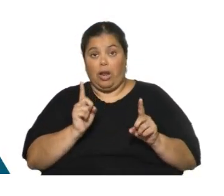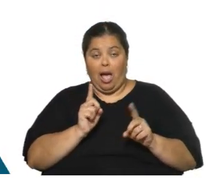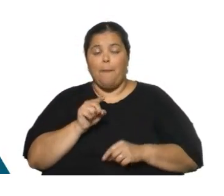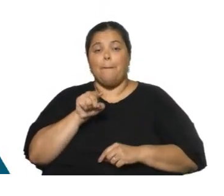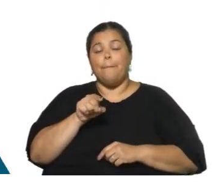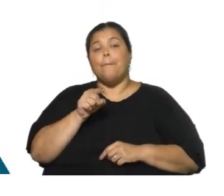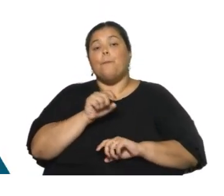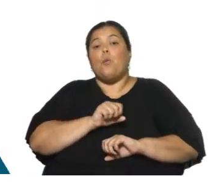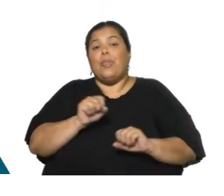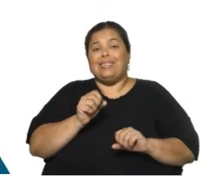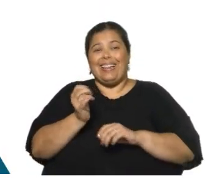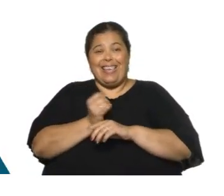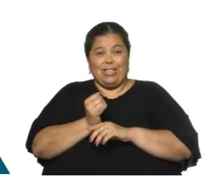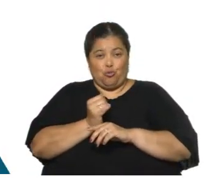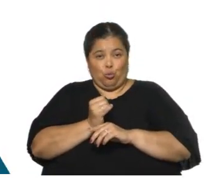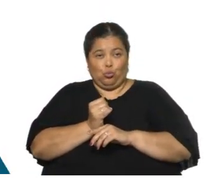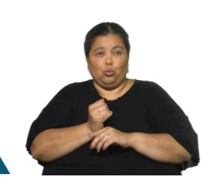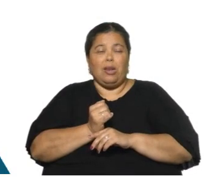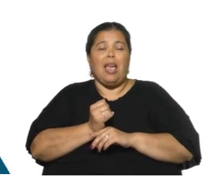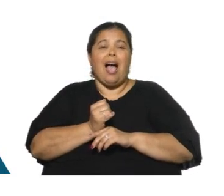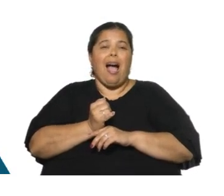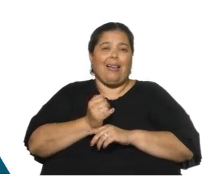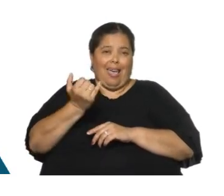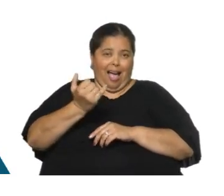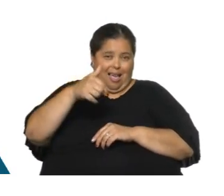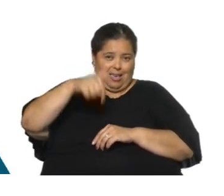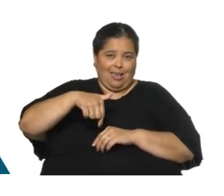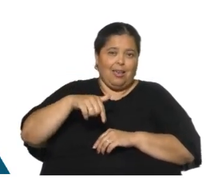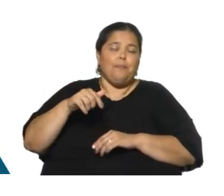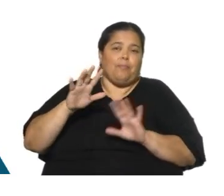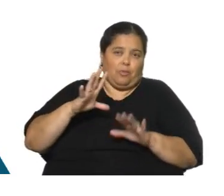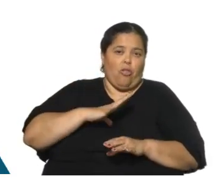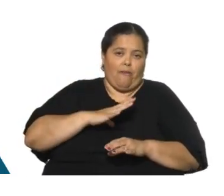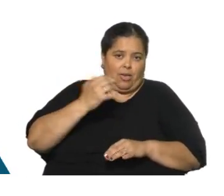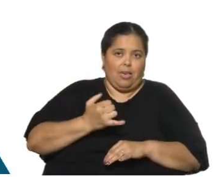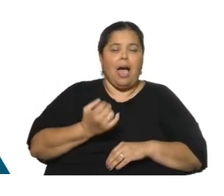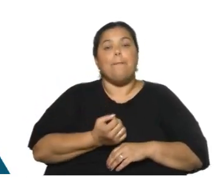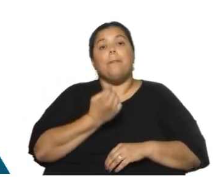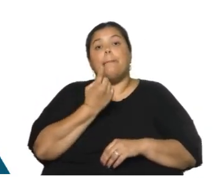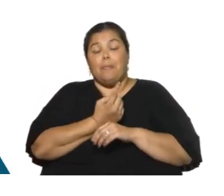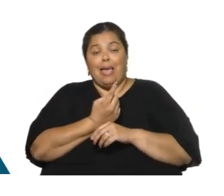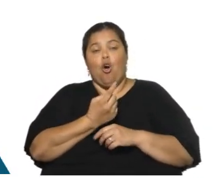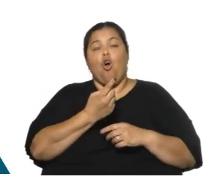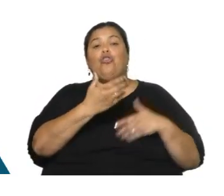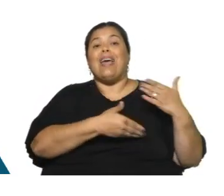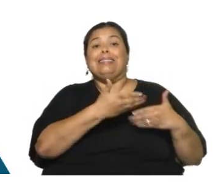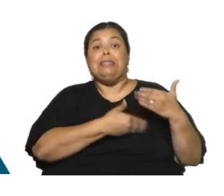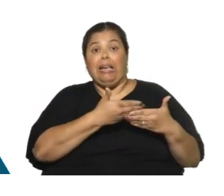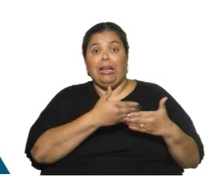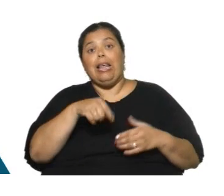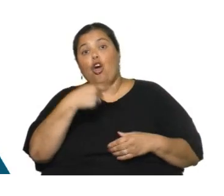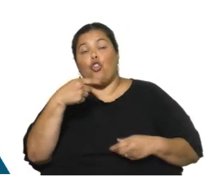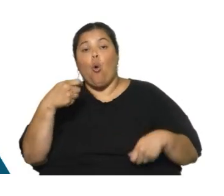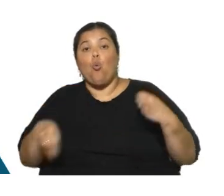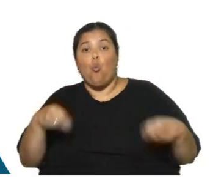que ya no es, pero que están allí en nuestro país. Los dos primeros, textiles y cueros, que se mueven por debajo de esa